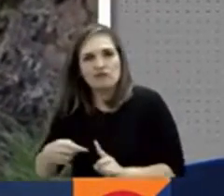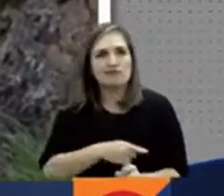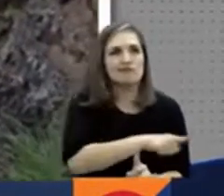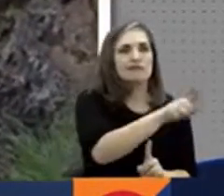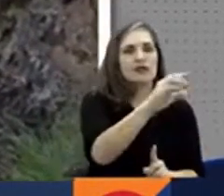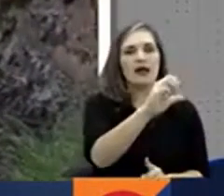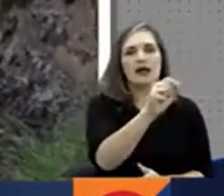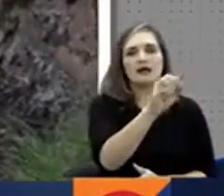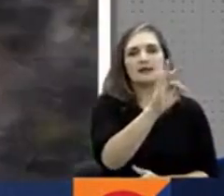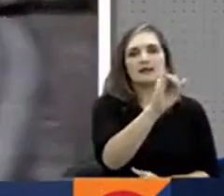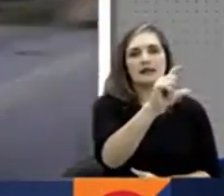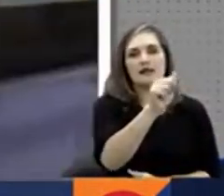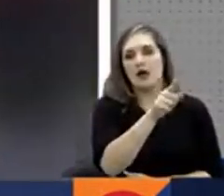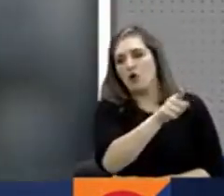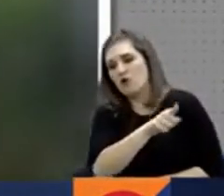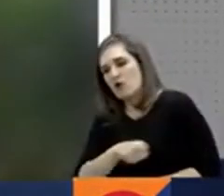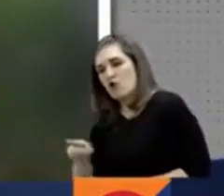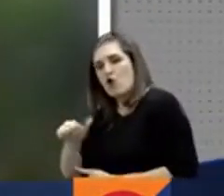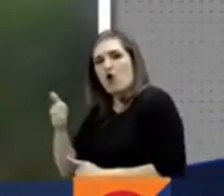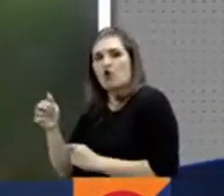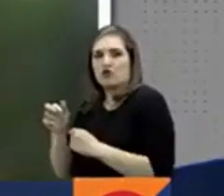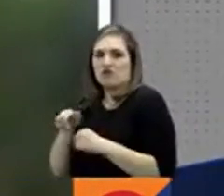Castilla o la ruta Cali-Felidia.